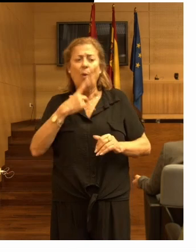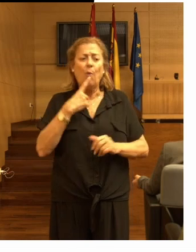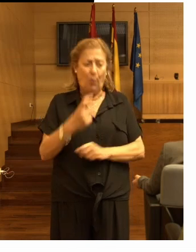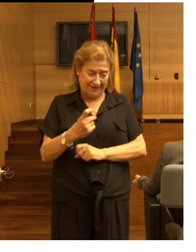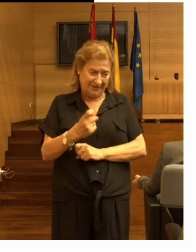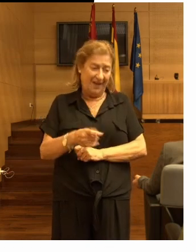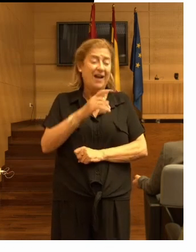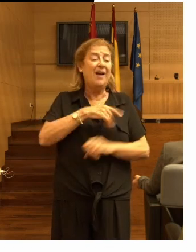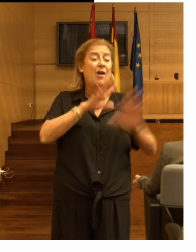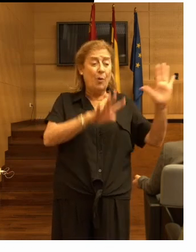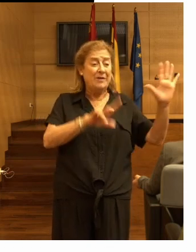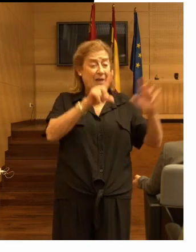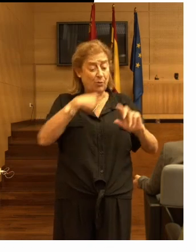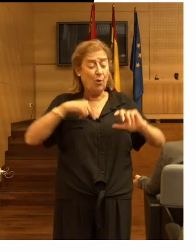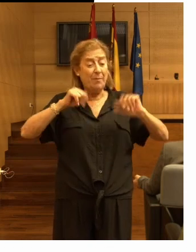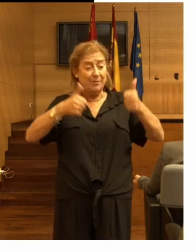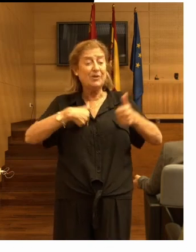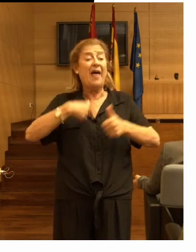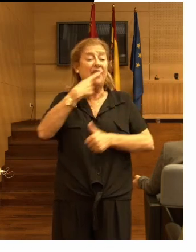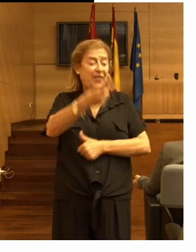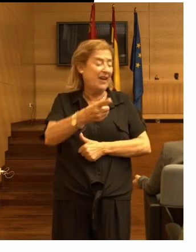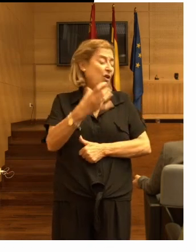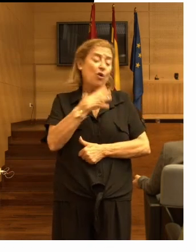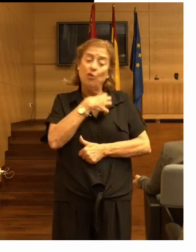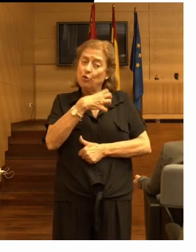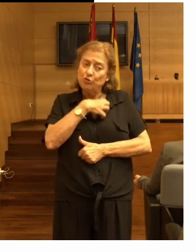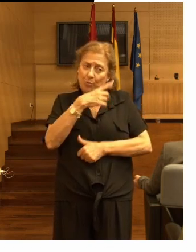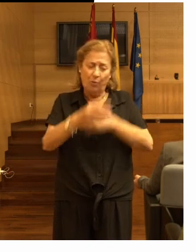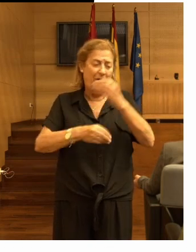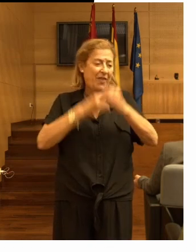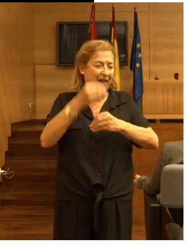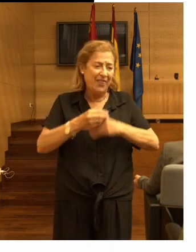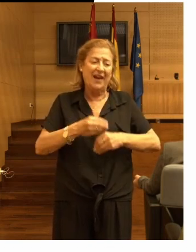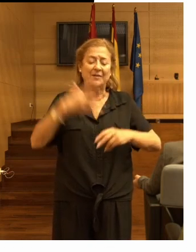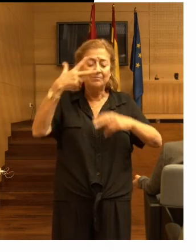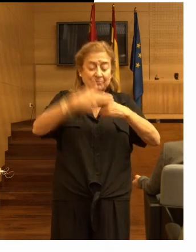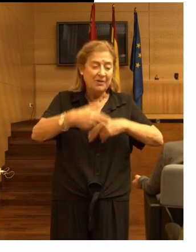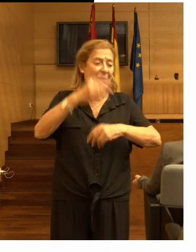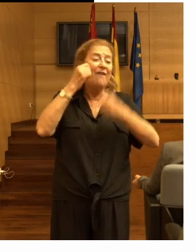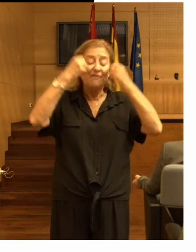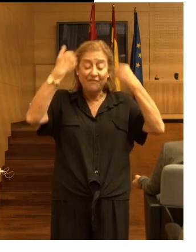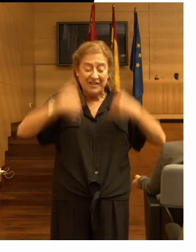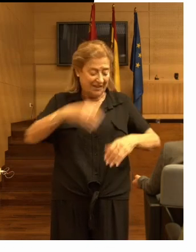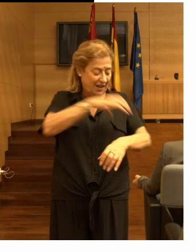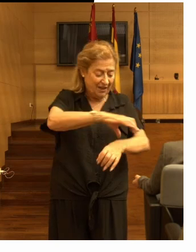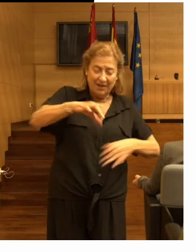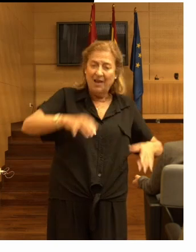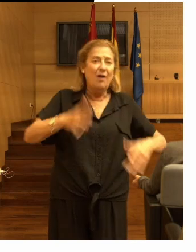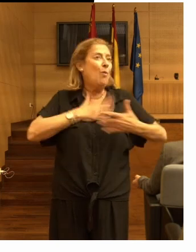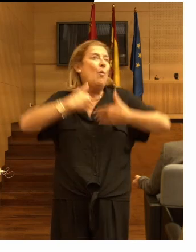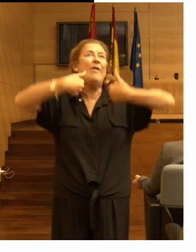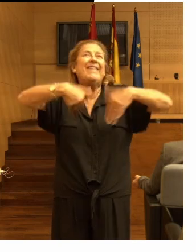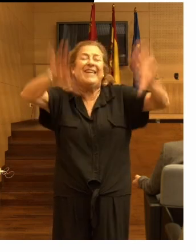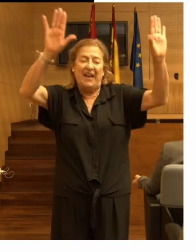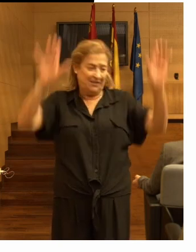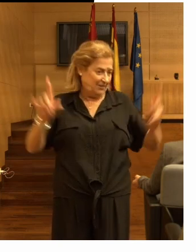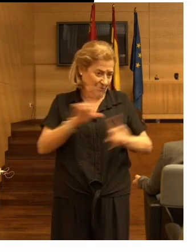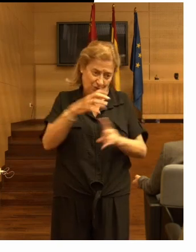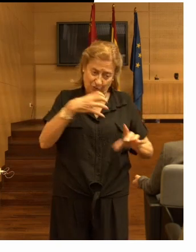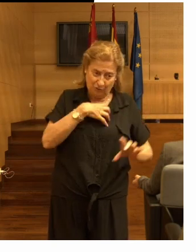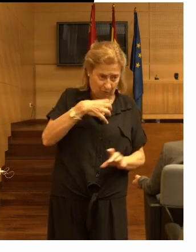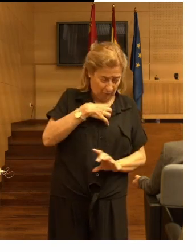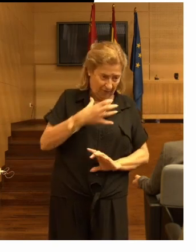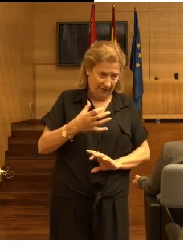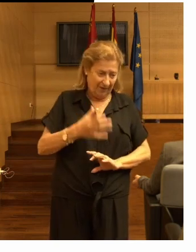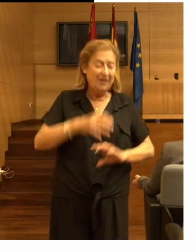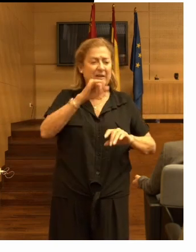91 empezamos a decir que no se podían utilizar restricciones físicas porque sí y